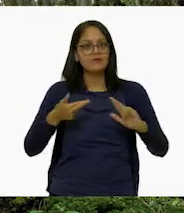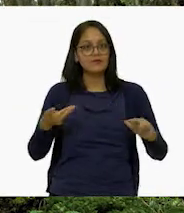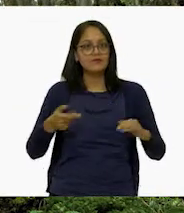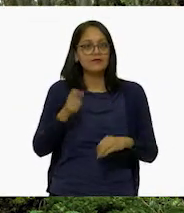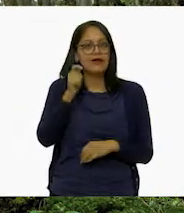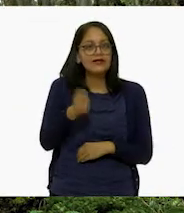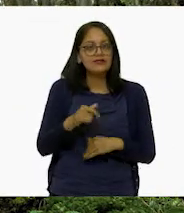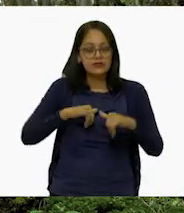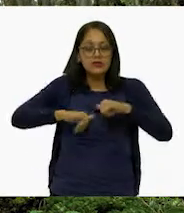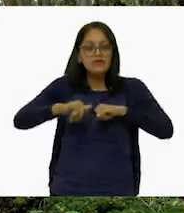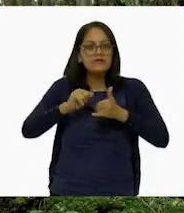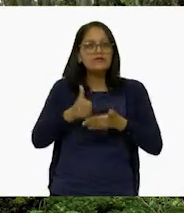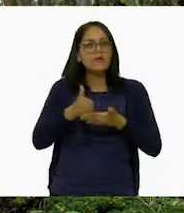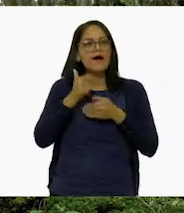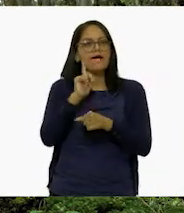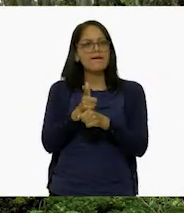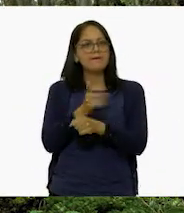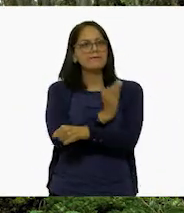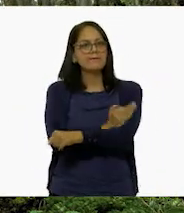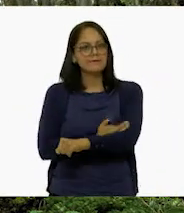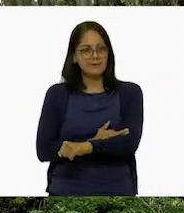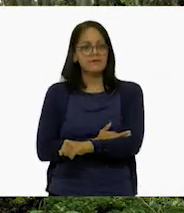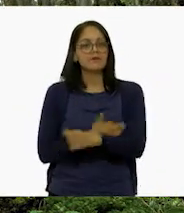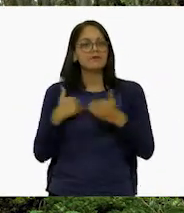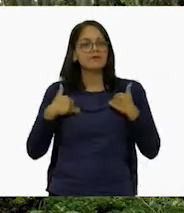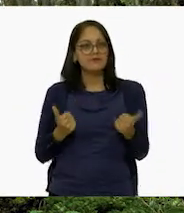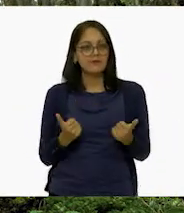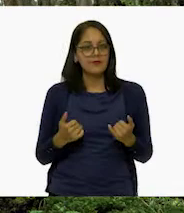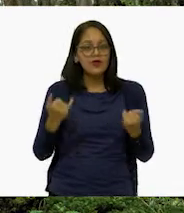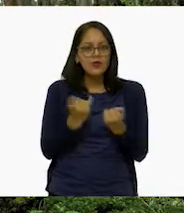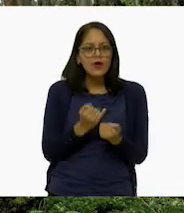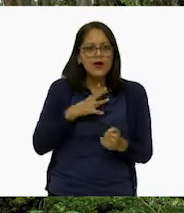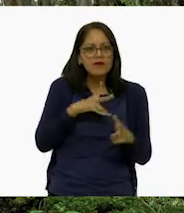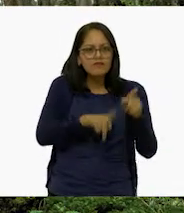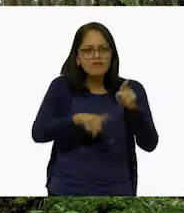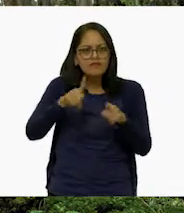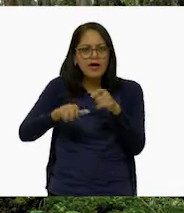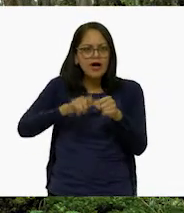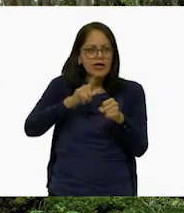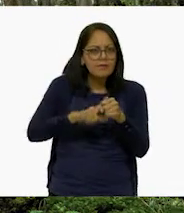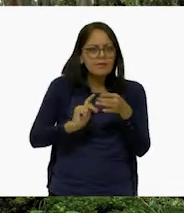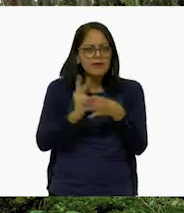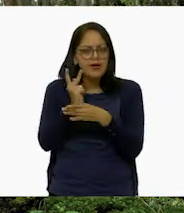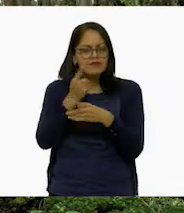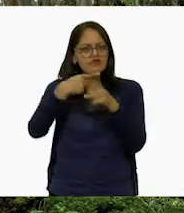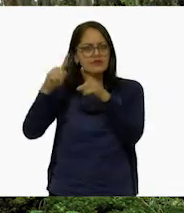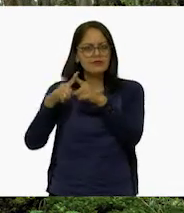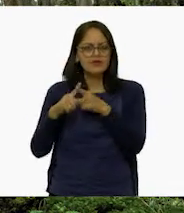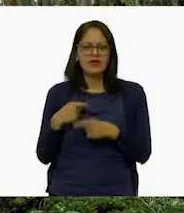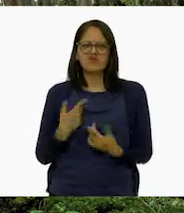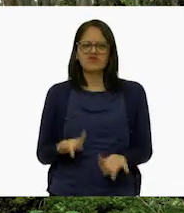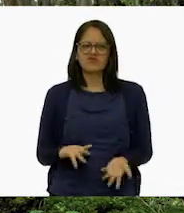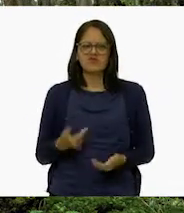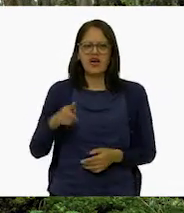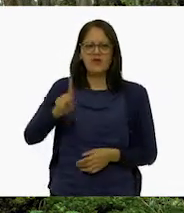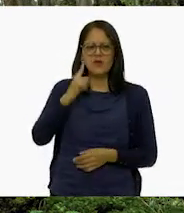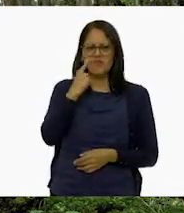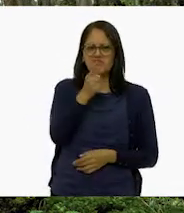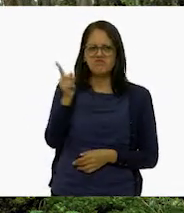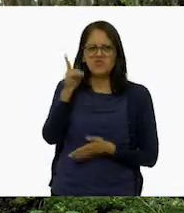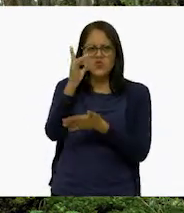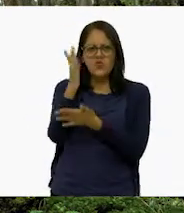ayuda a entenderlas y también la diversidad que generan. Pero yo aquí solo veo bosque, no veo